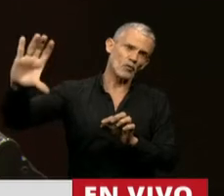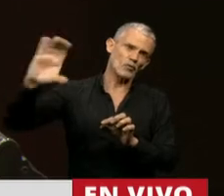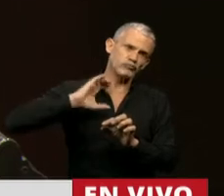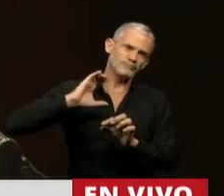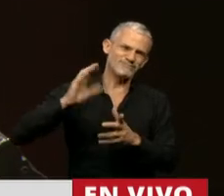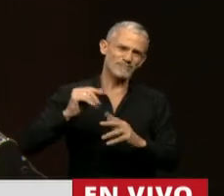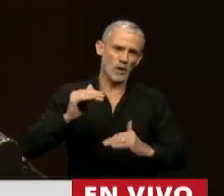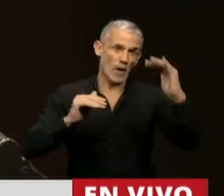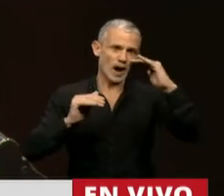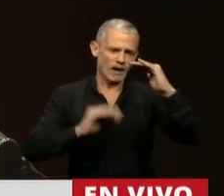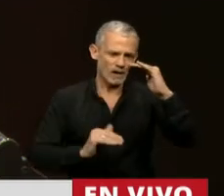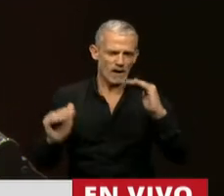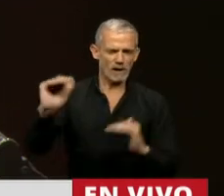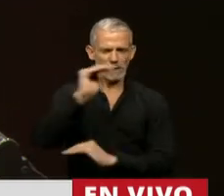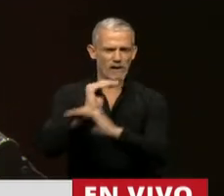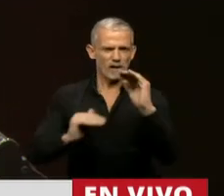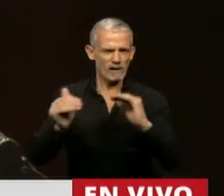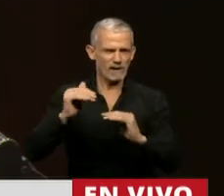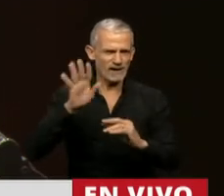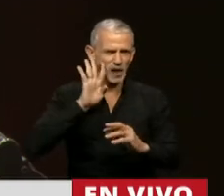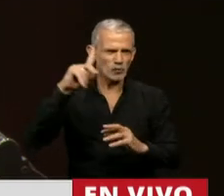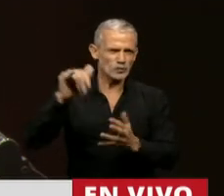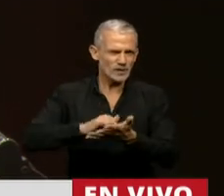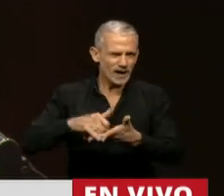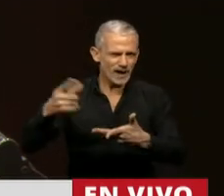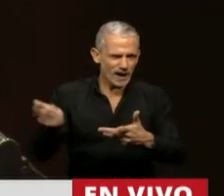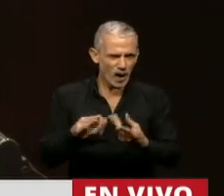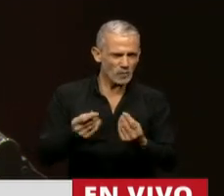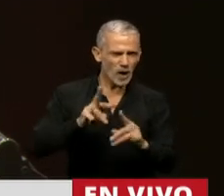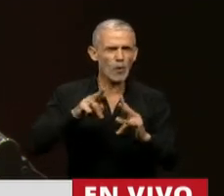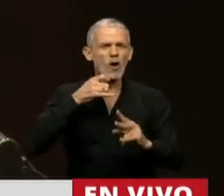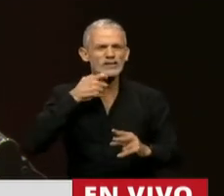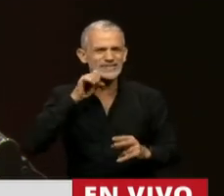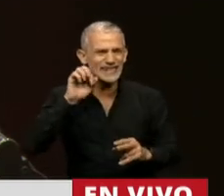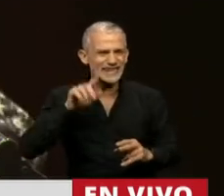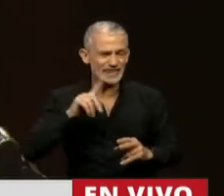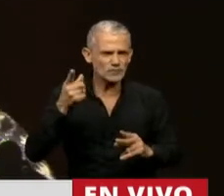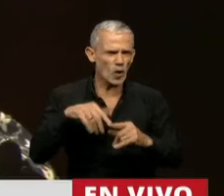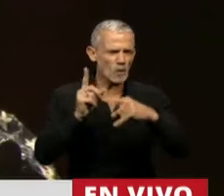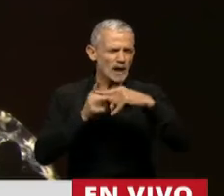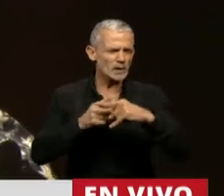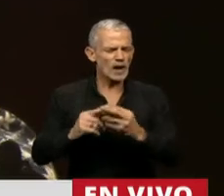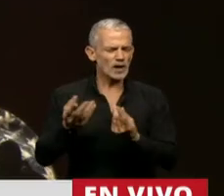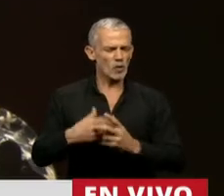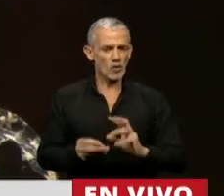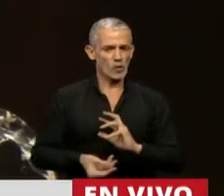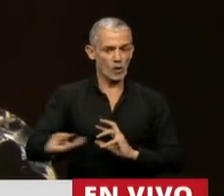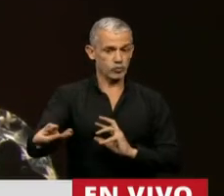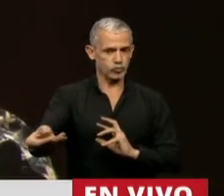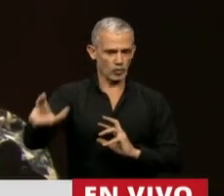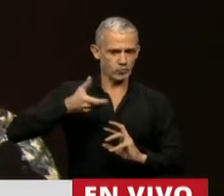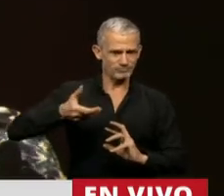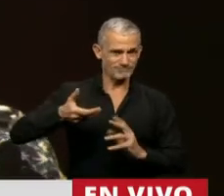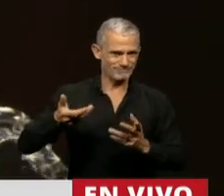mueven las altas o las bajas en Wall Street, o estar atentos hasta casi con modelos matemáticos, cómo hacer para hacer más